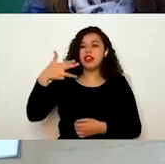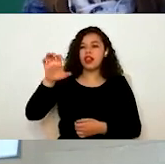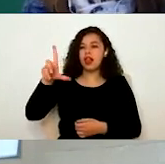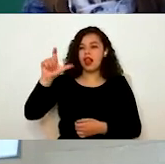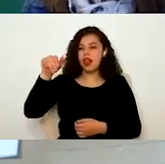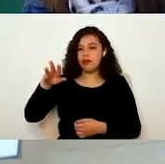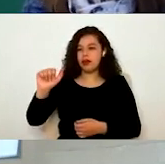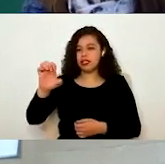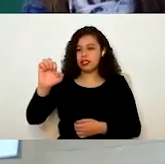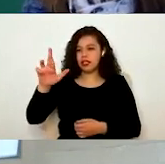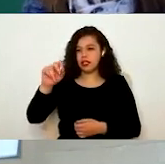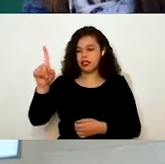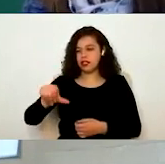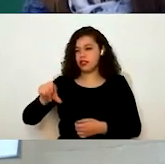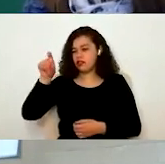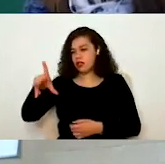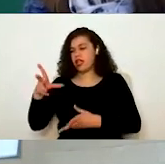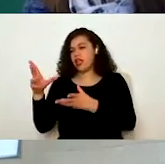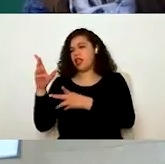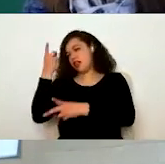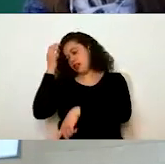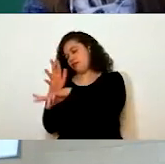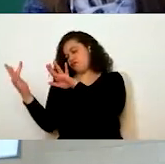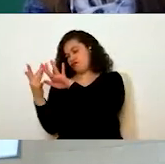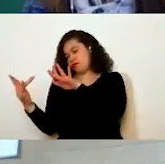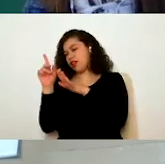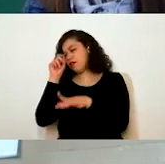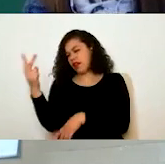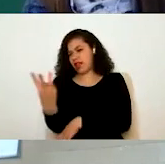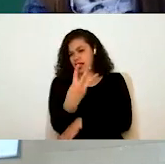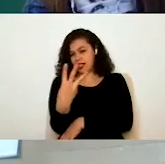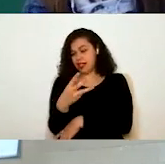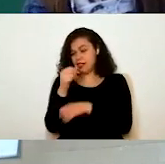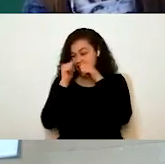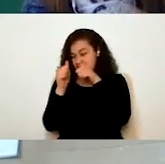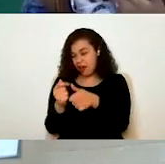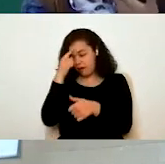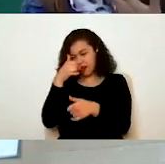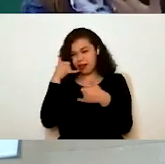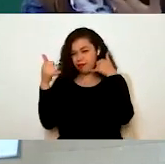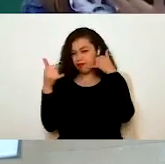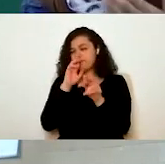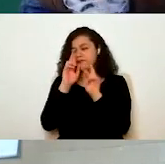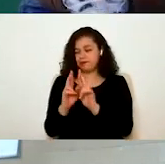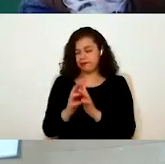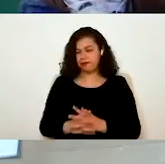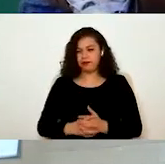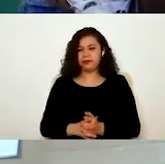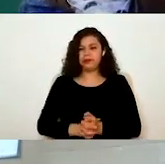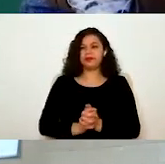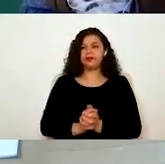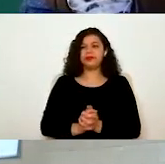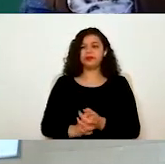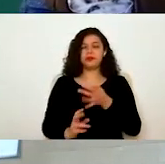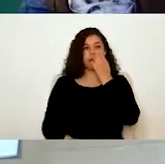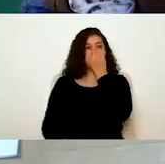a atender sus llamadas en campaña, sobre todo. Y bueno, les comentaba que cuando ustedes